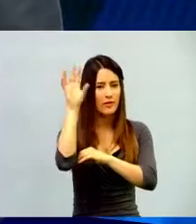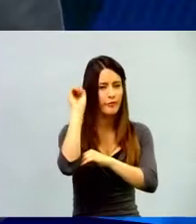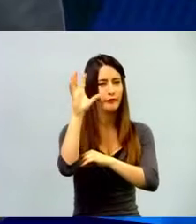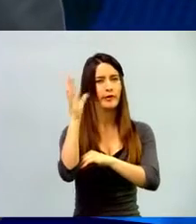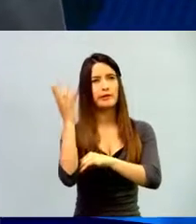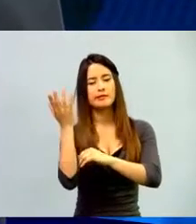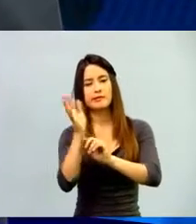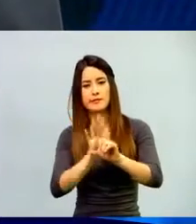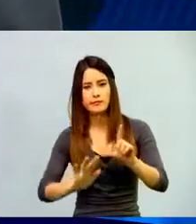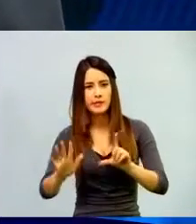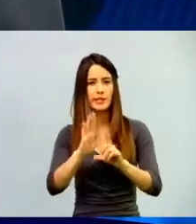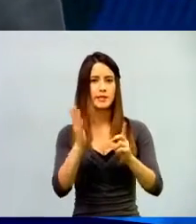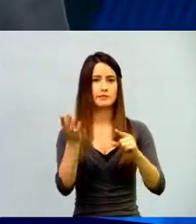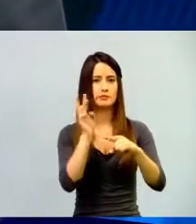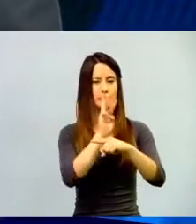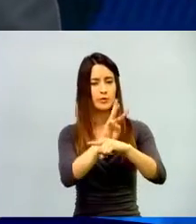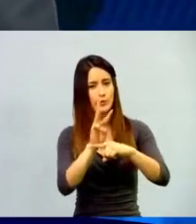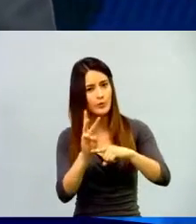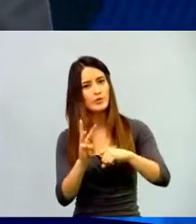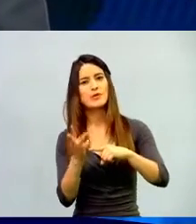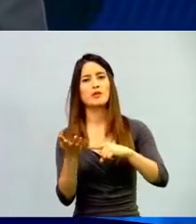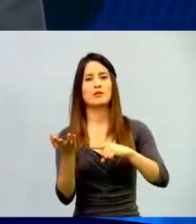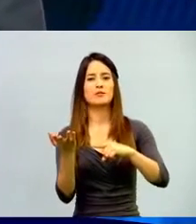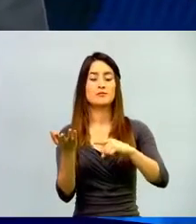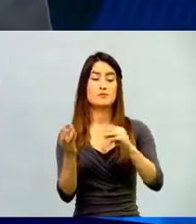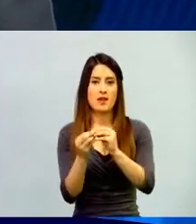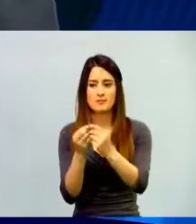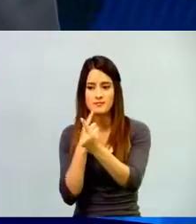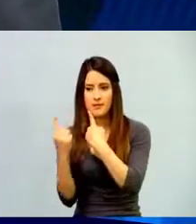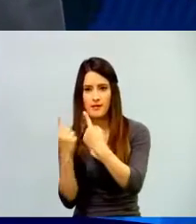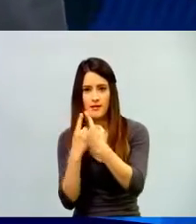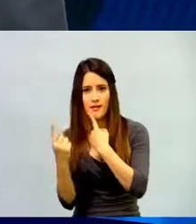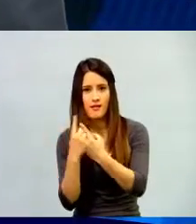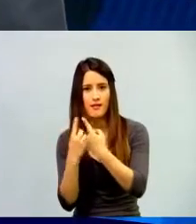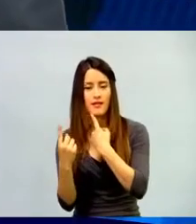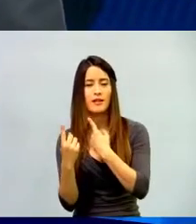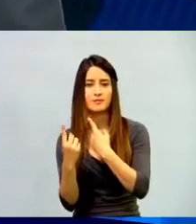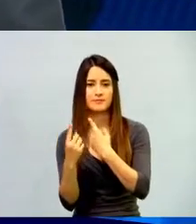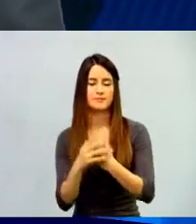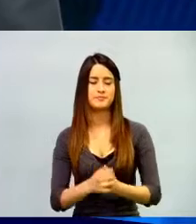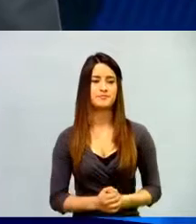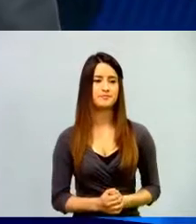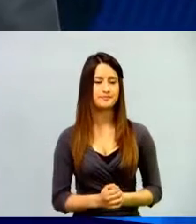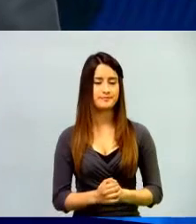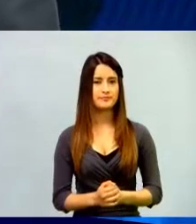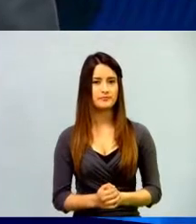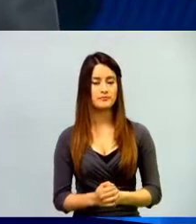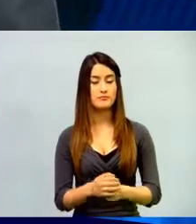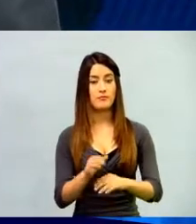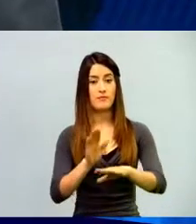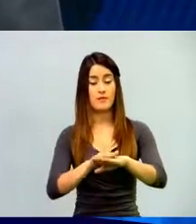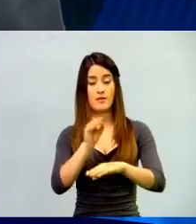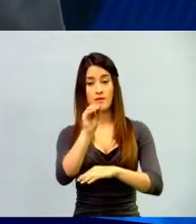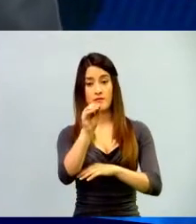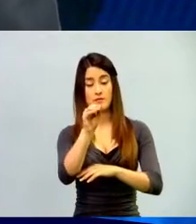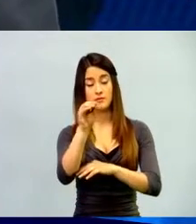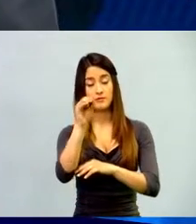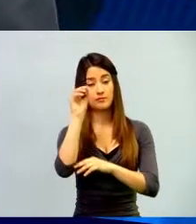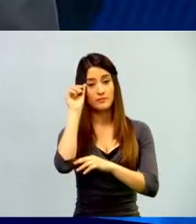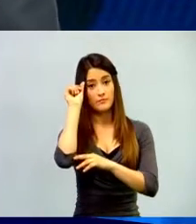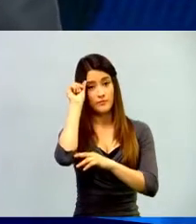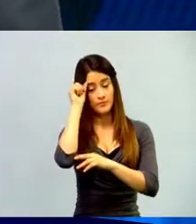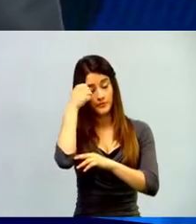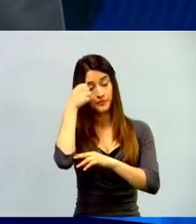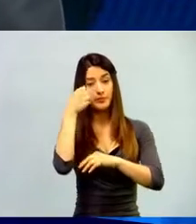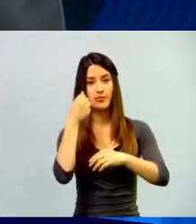videos y por supuesto los conversatorios. Quiero recordarles que estamos con las etiquetas numeral